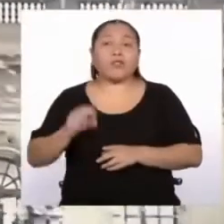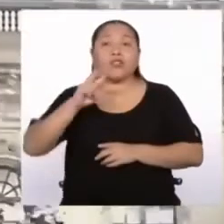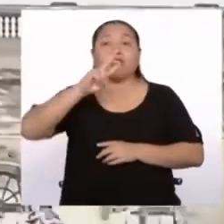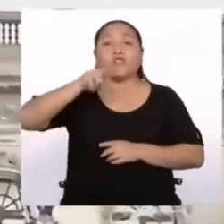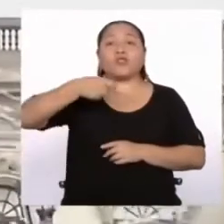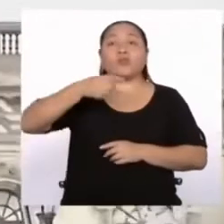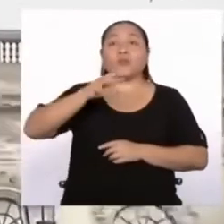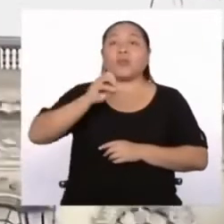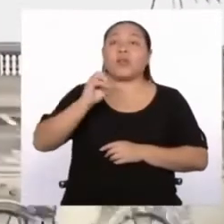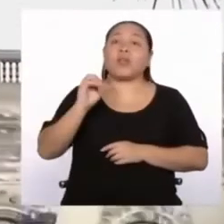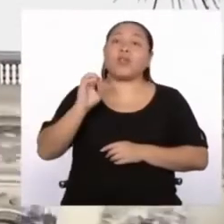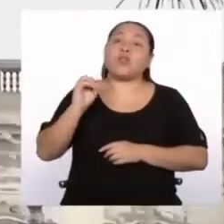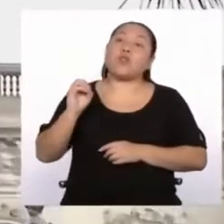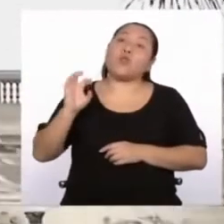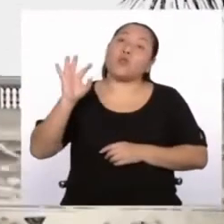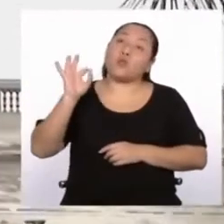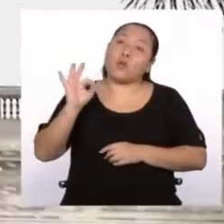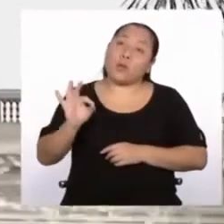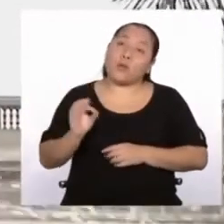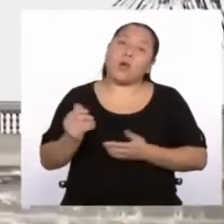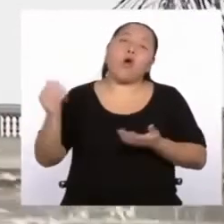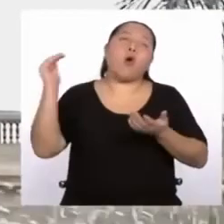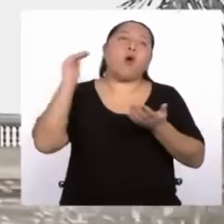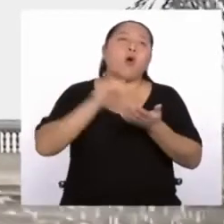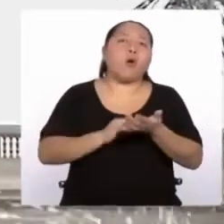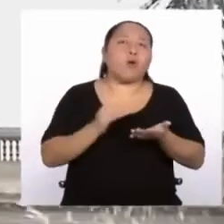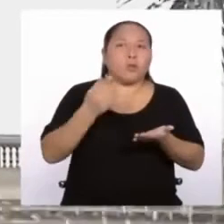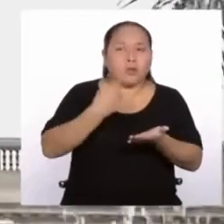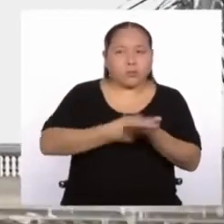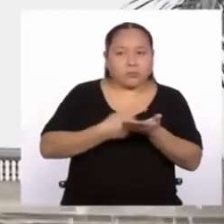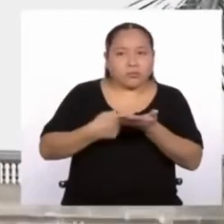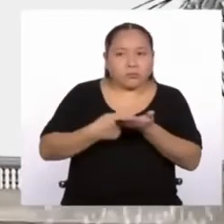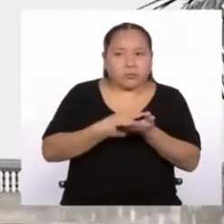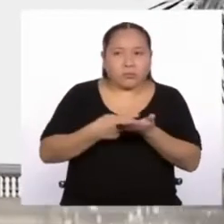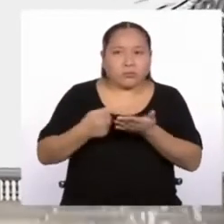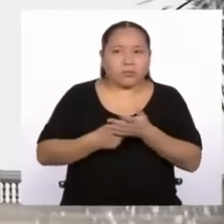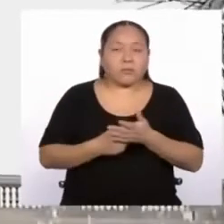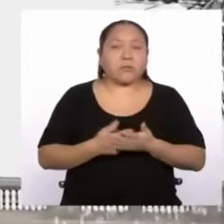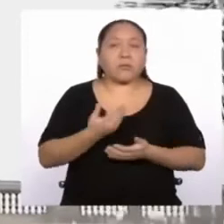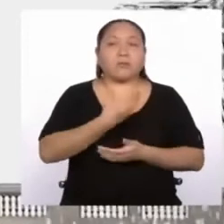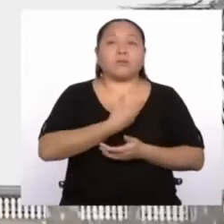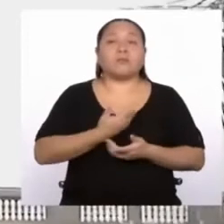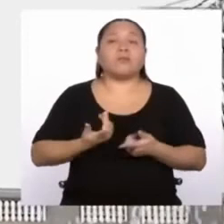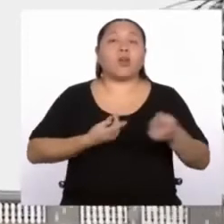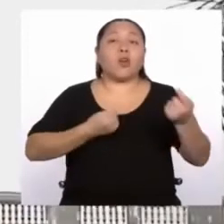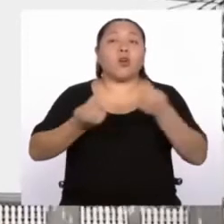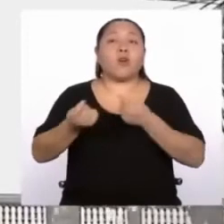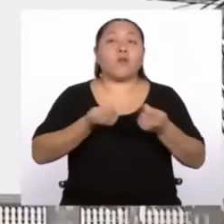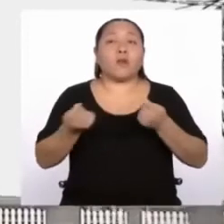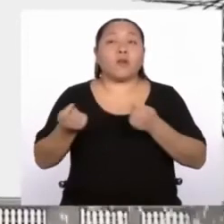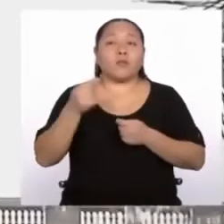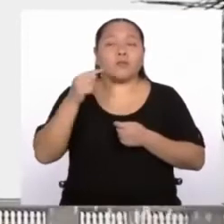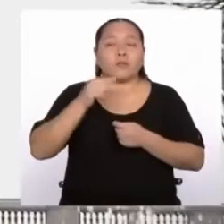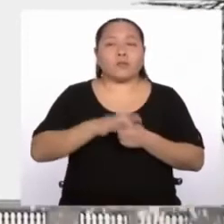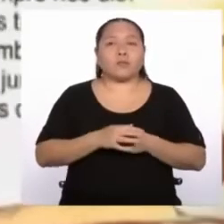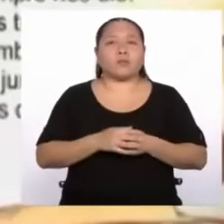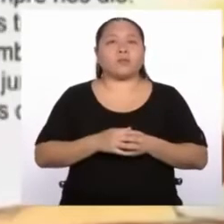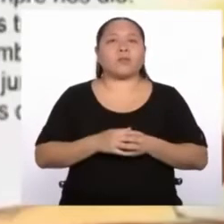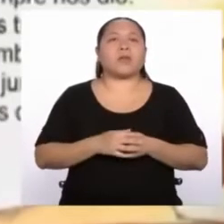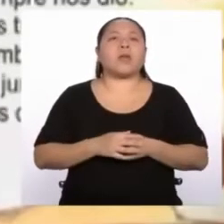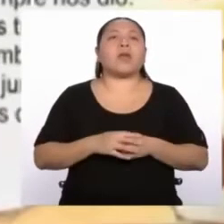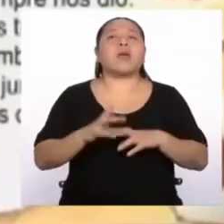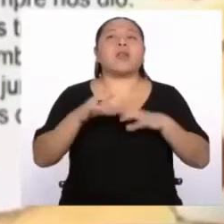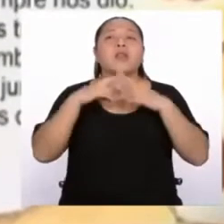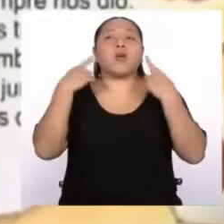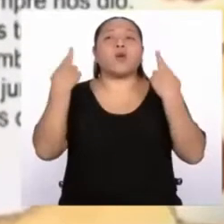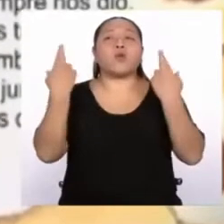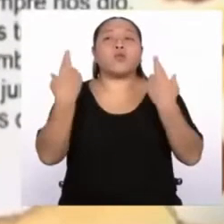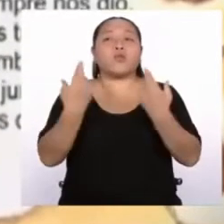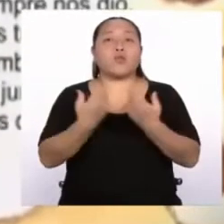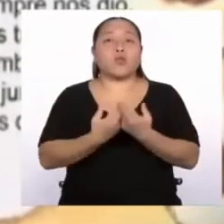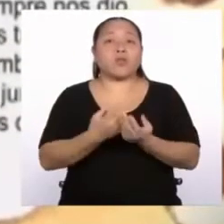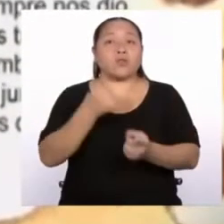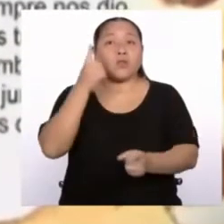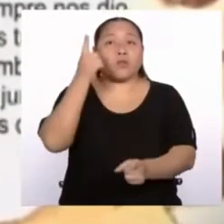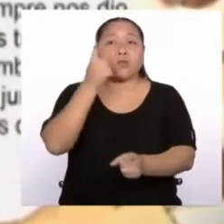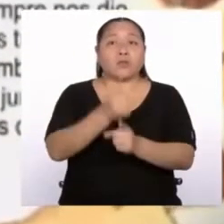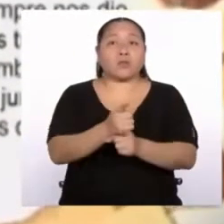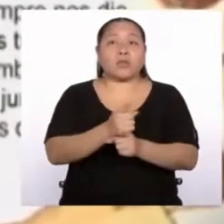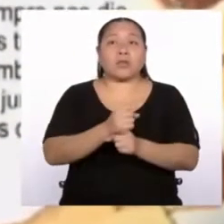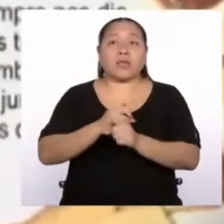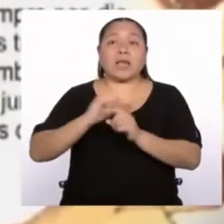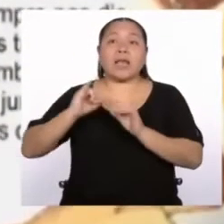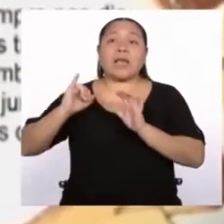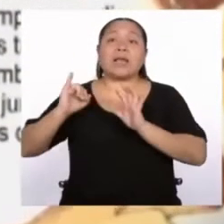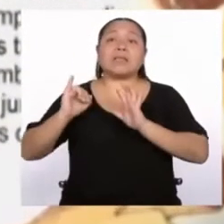llama del debate se volvió a encender. El gobierno dispuso que en ceremonias oficiales se cantara la sexta